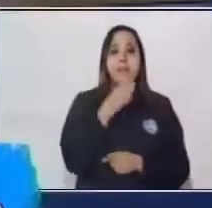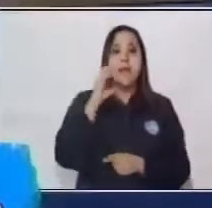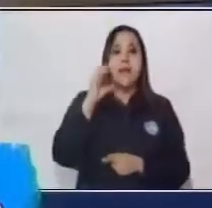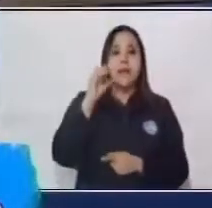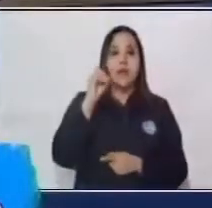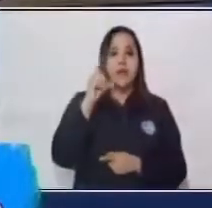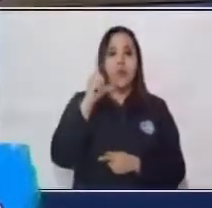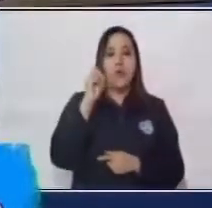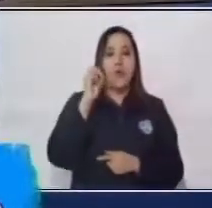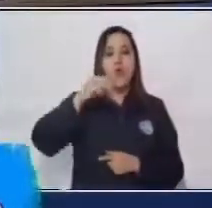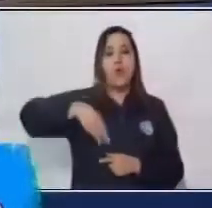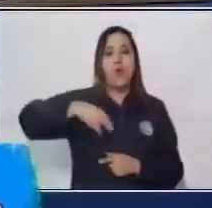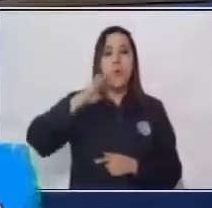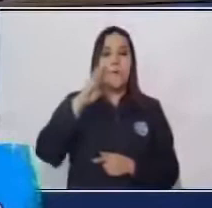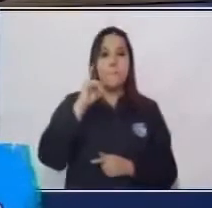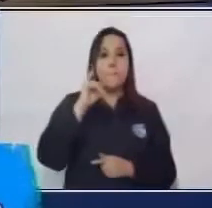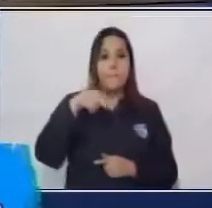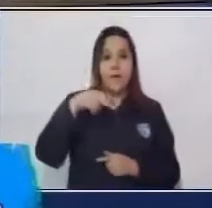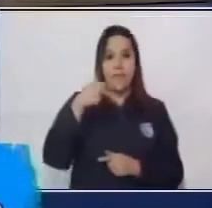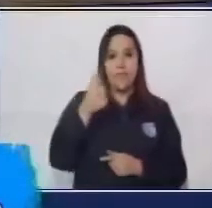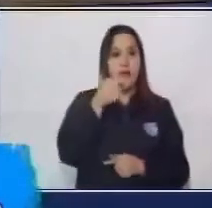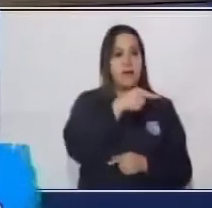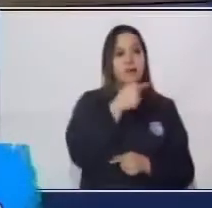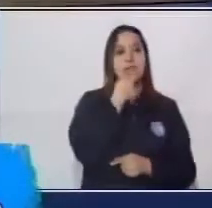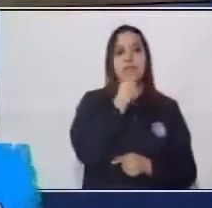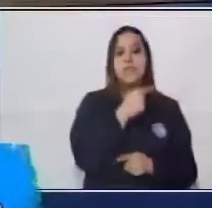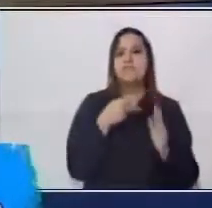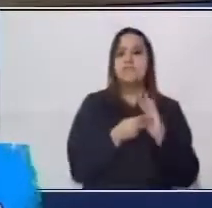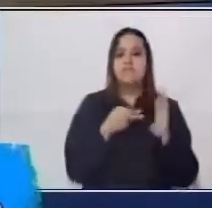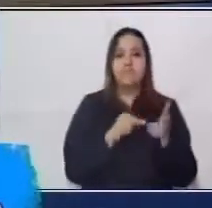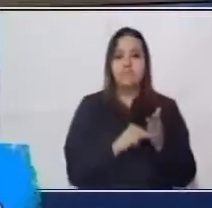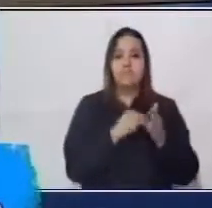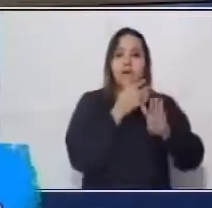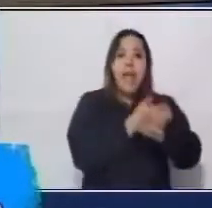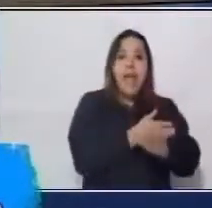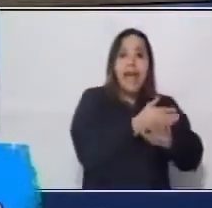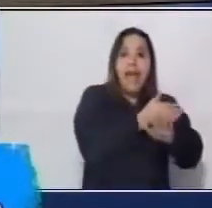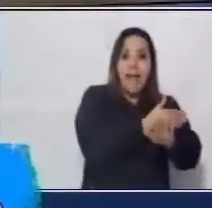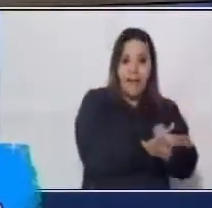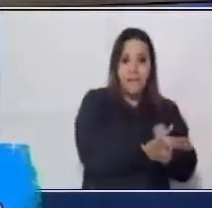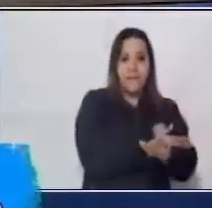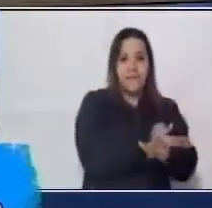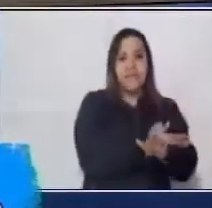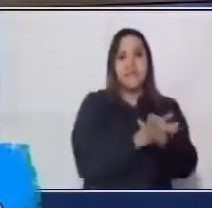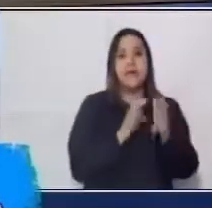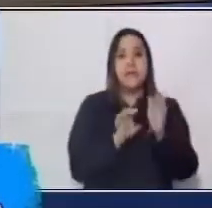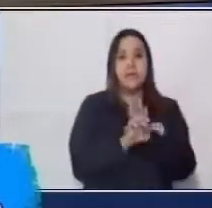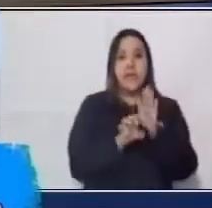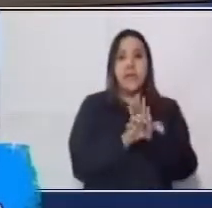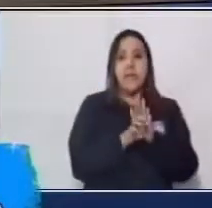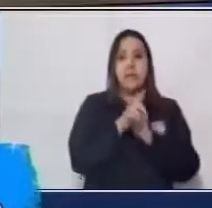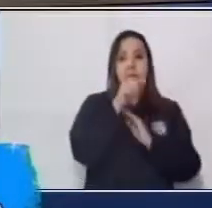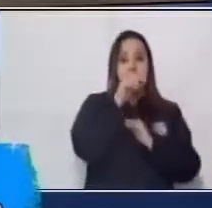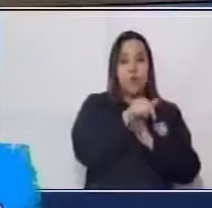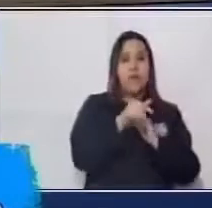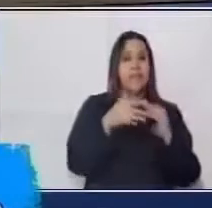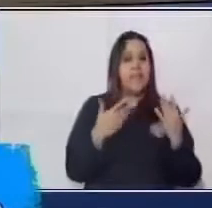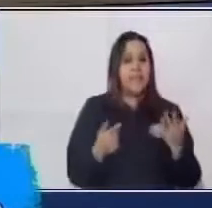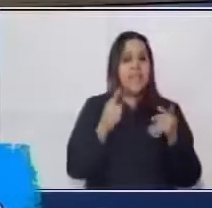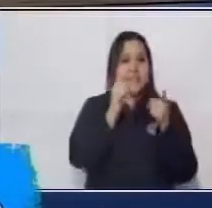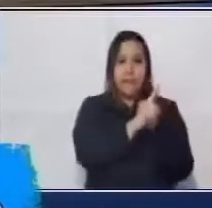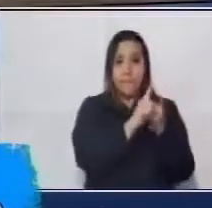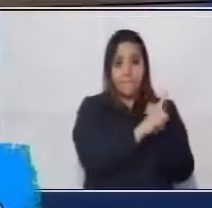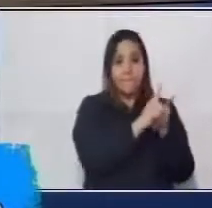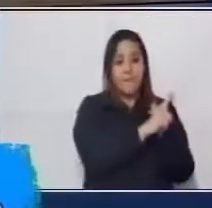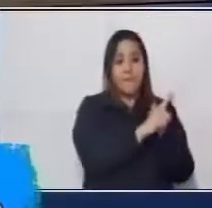antes de la colonia. Y quiero contarte, ¿verdad?, que la ubicación precisa de la literatura